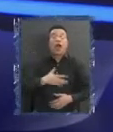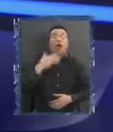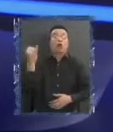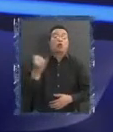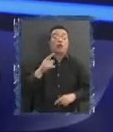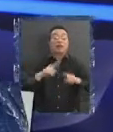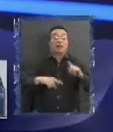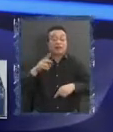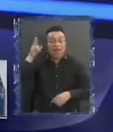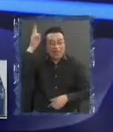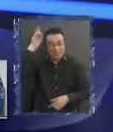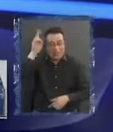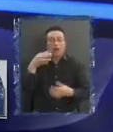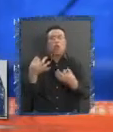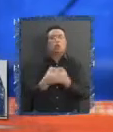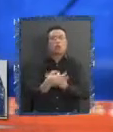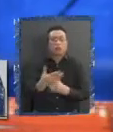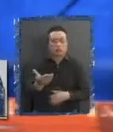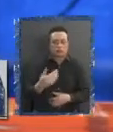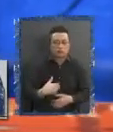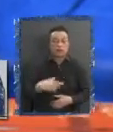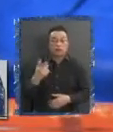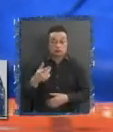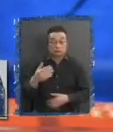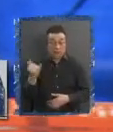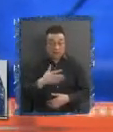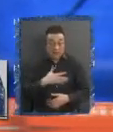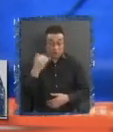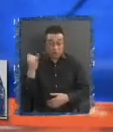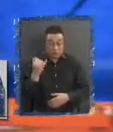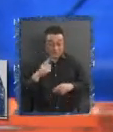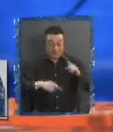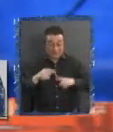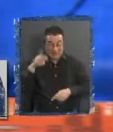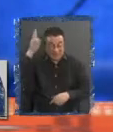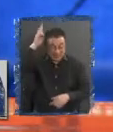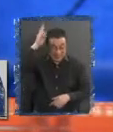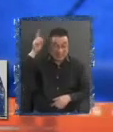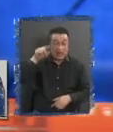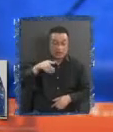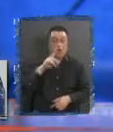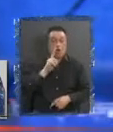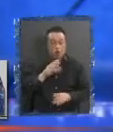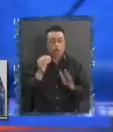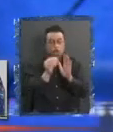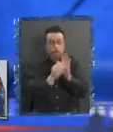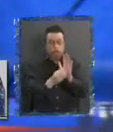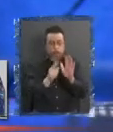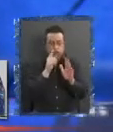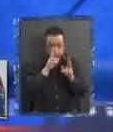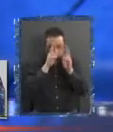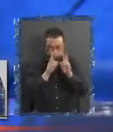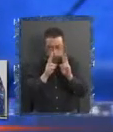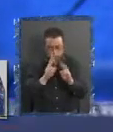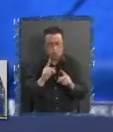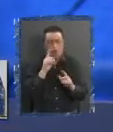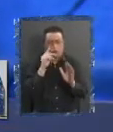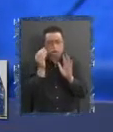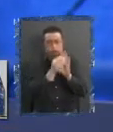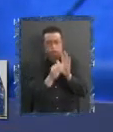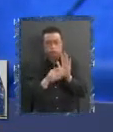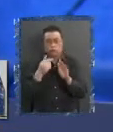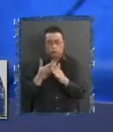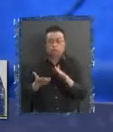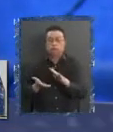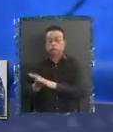indígenas Las autonomías Territoriales indígenas Están reconocidas En general En el texto No hay un detalle Y queda de hecho Reenviado a la ley